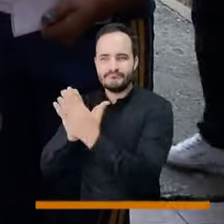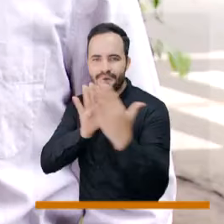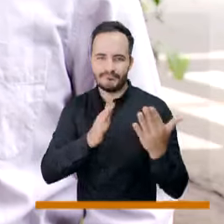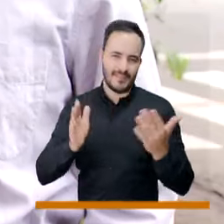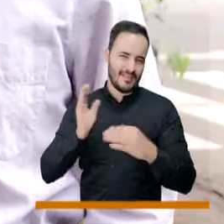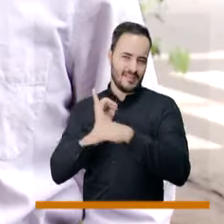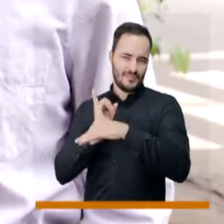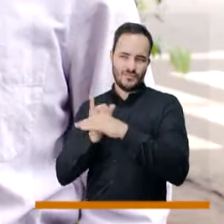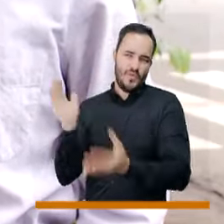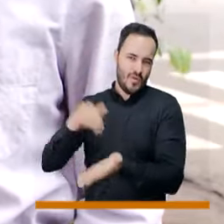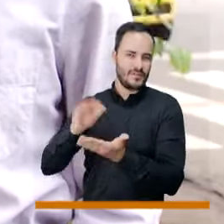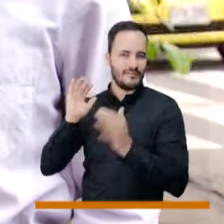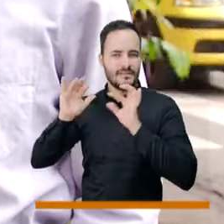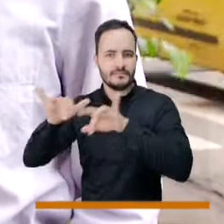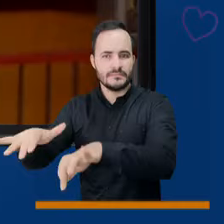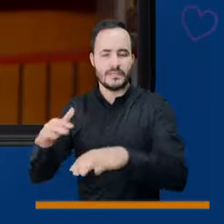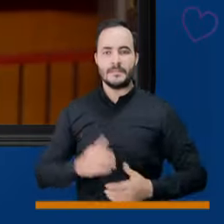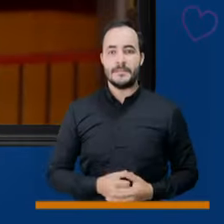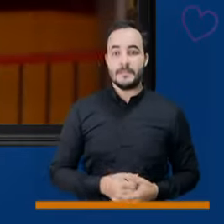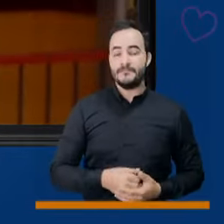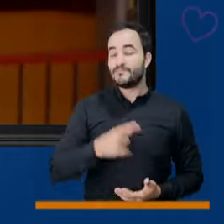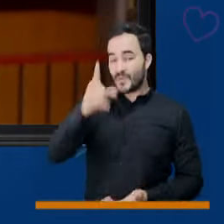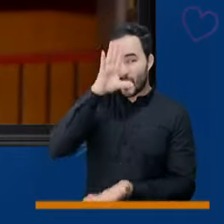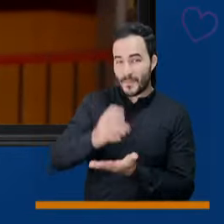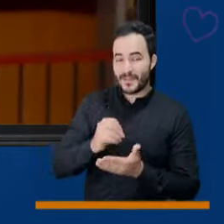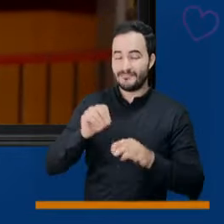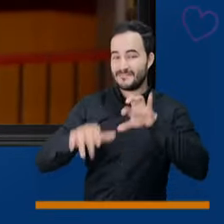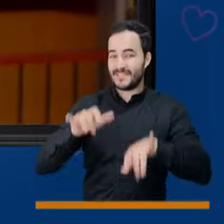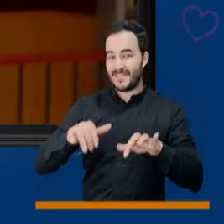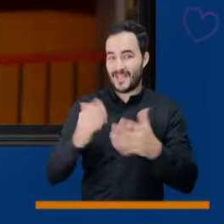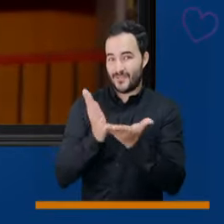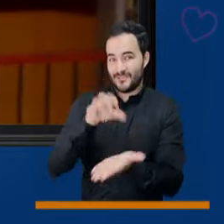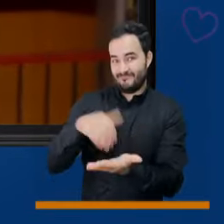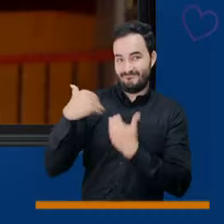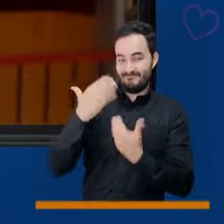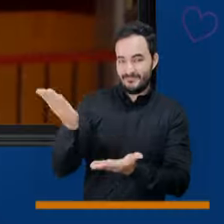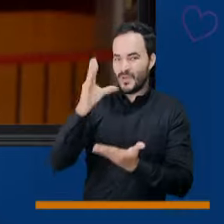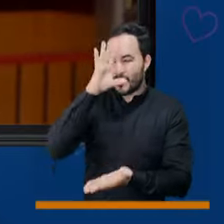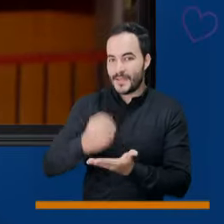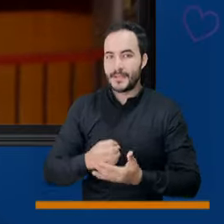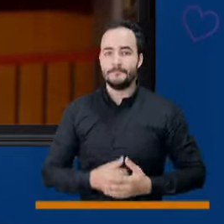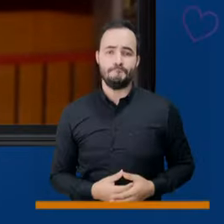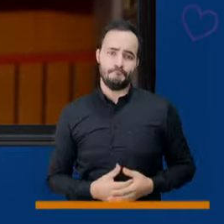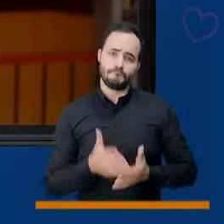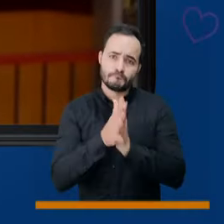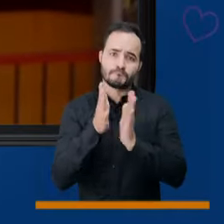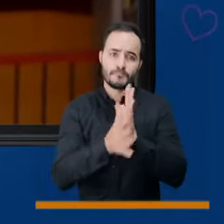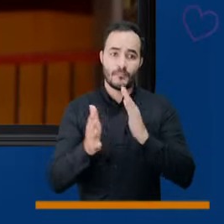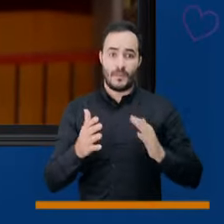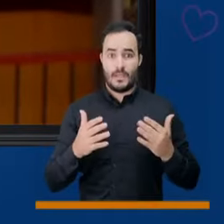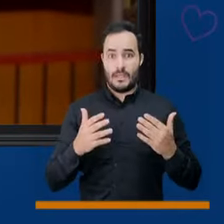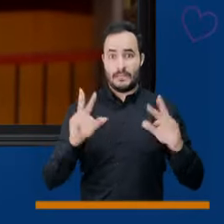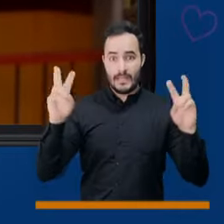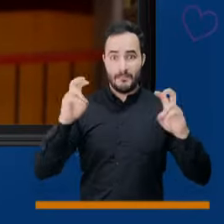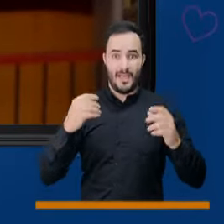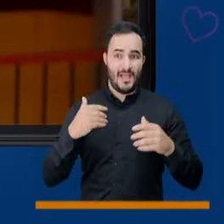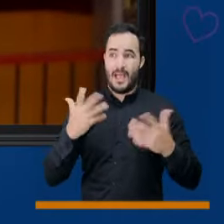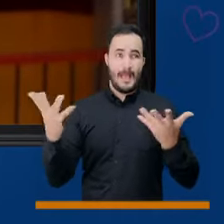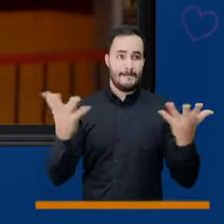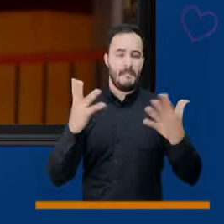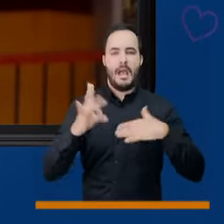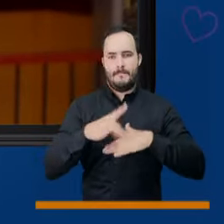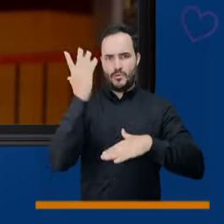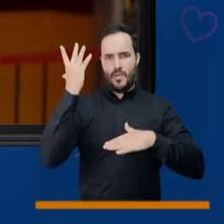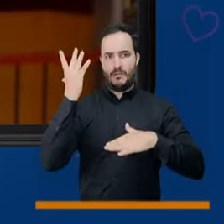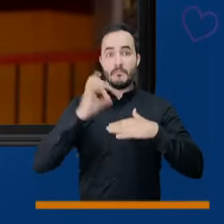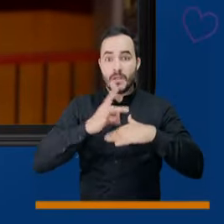piensan ustedes desde la Secretaría de Educación? Bueno, la virtualidad llega con muchas cosas para la educación en general, no solamente